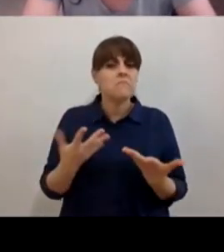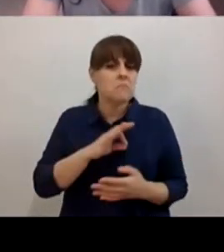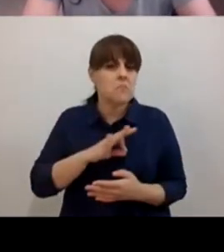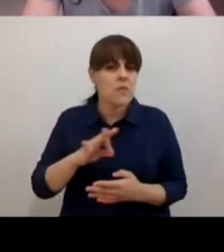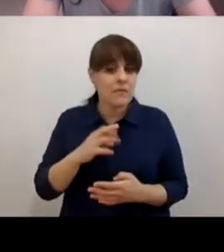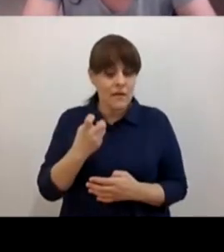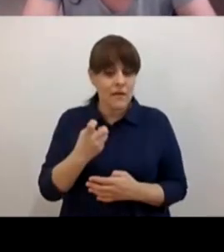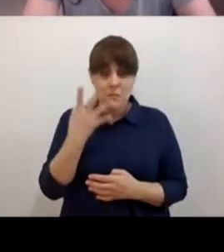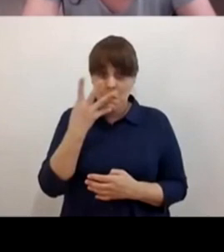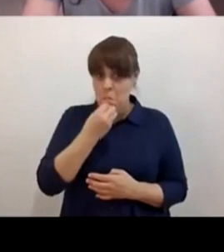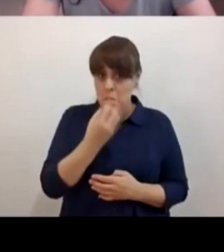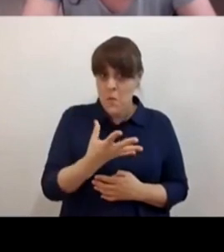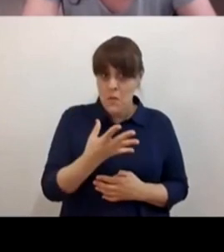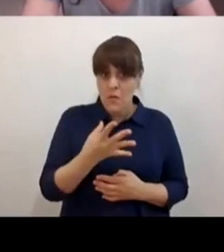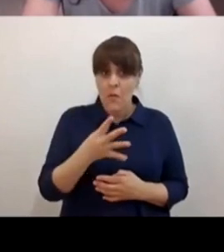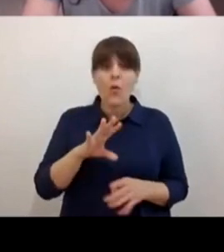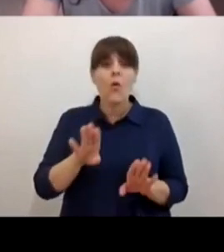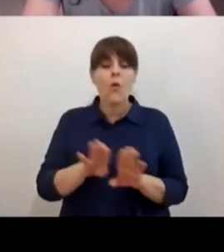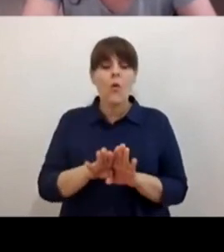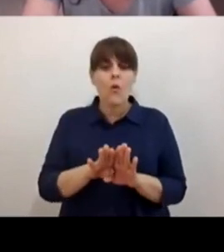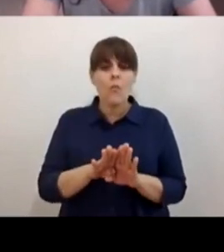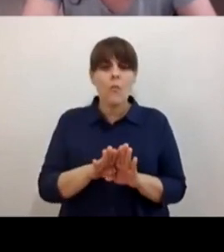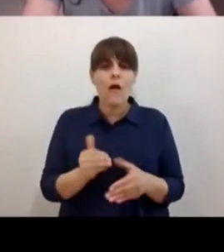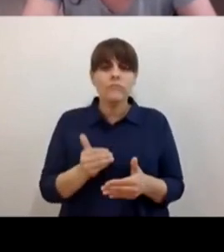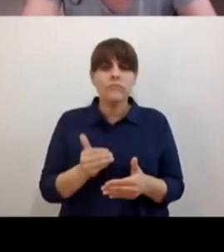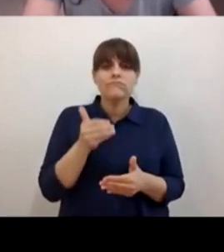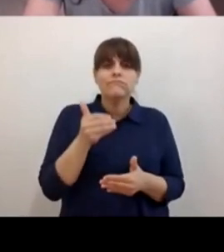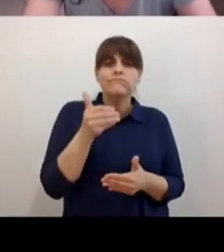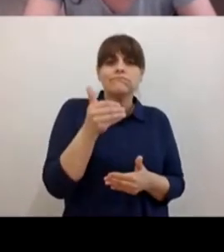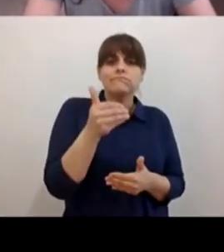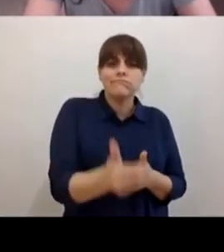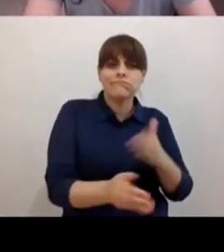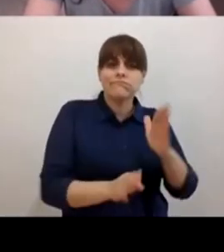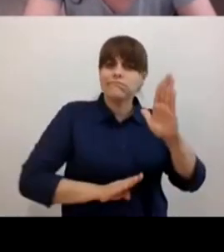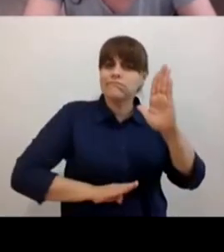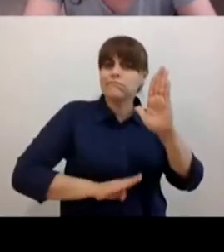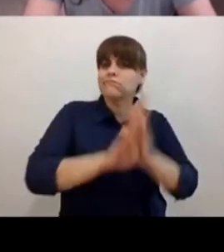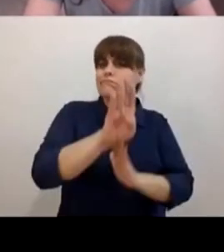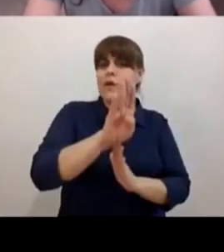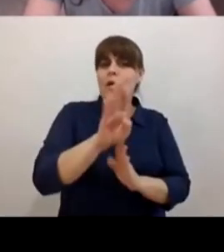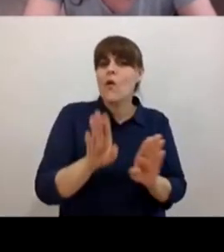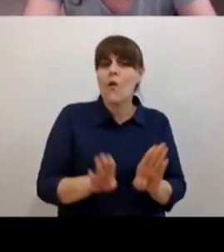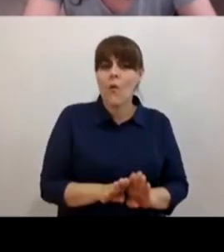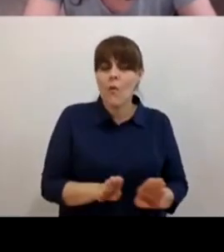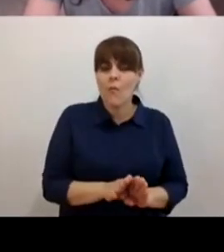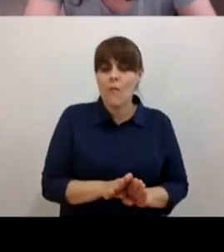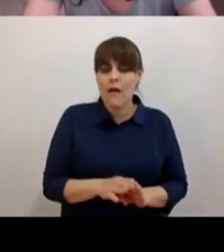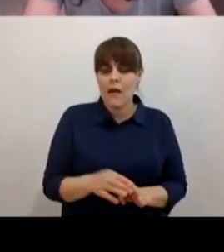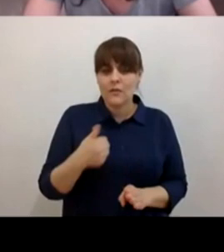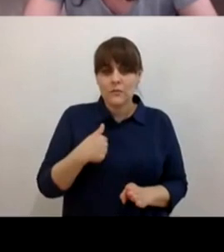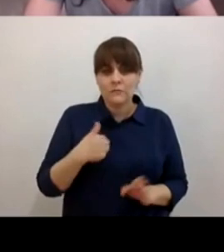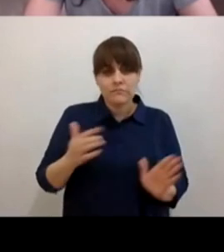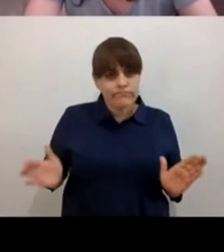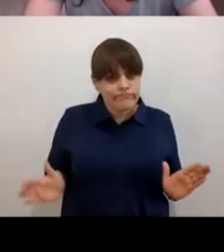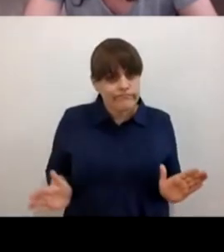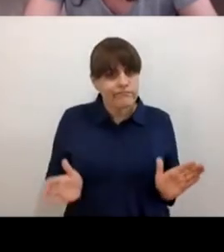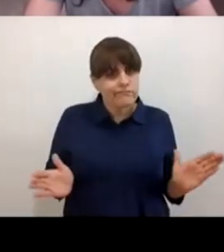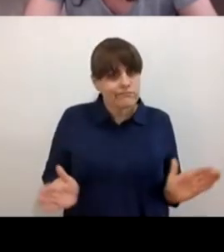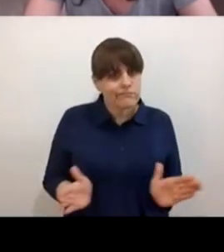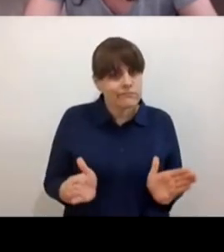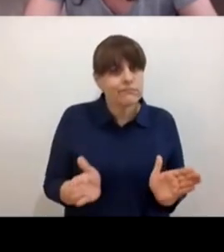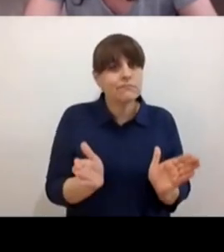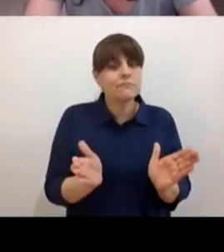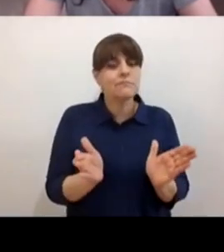también que uno transita esto y y eso lo lo mueve a uno a pues a ver si